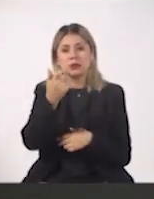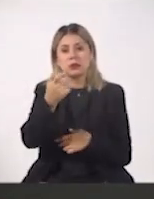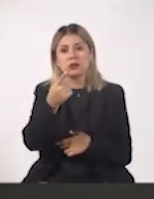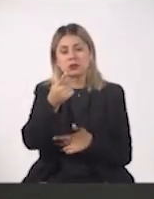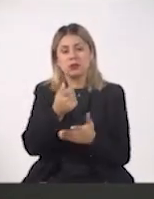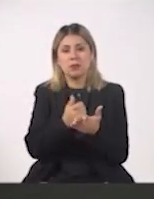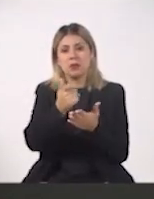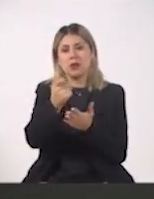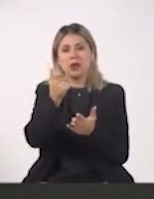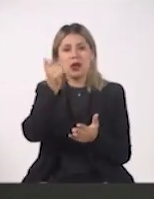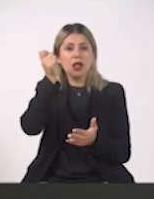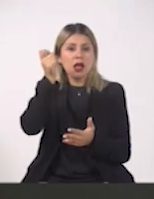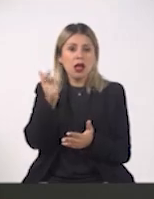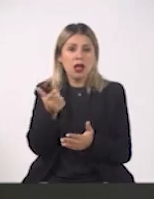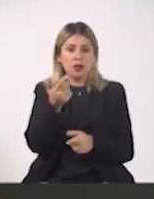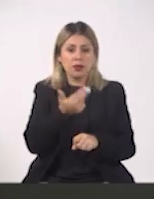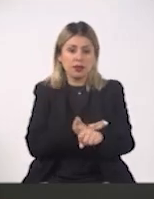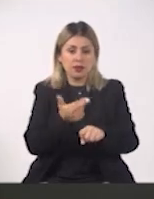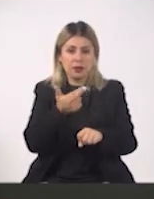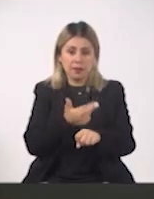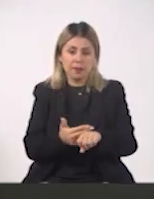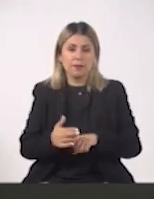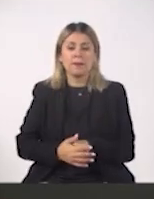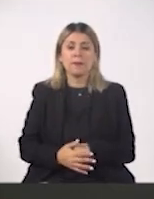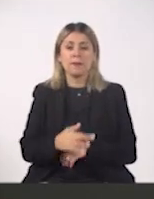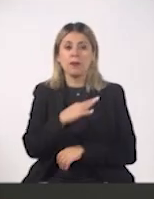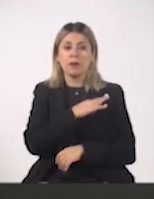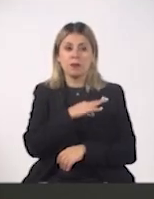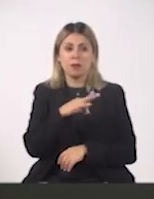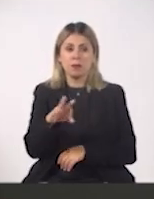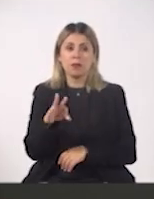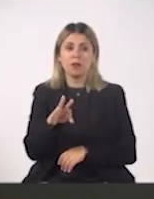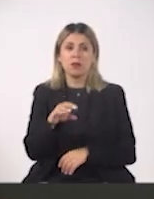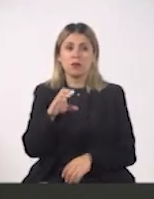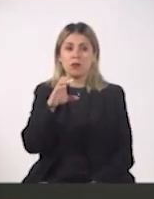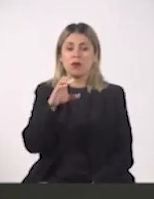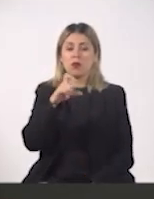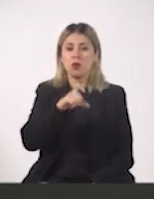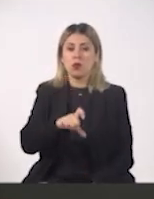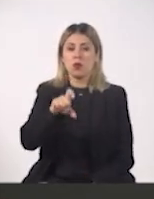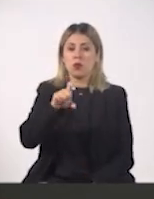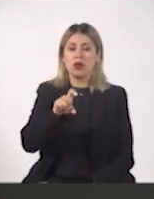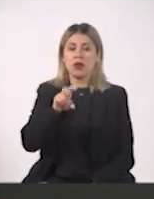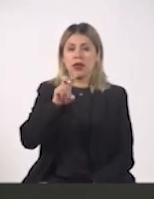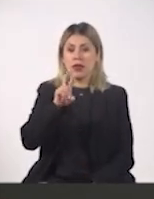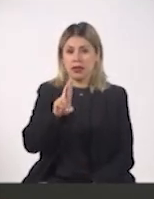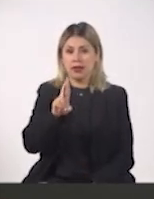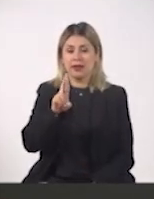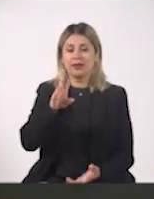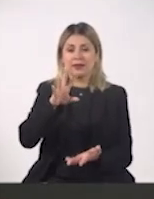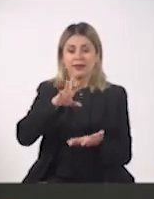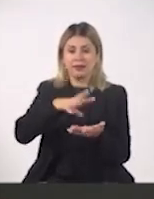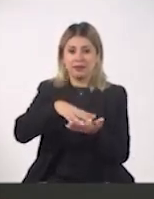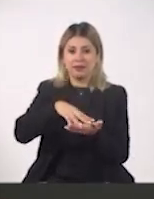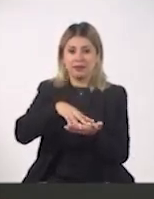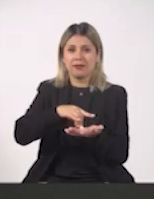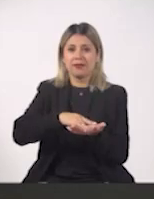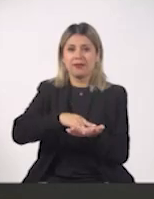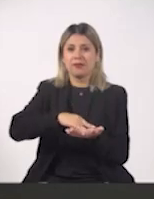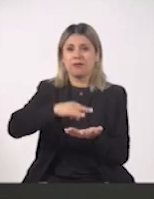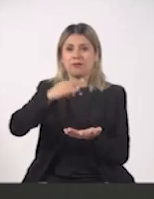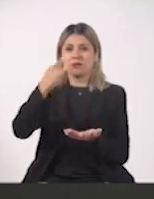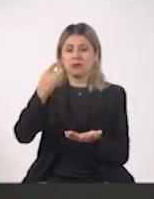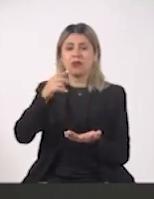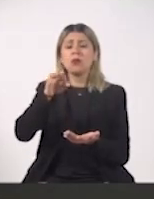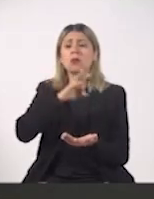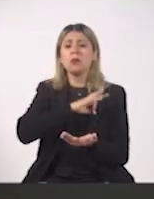que pagar algo porque te hizo algún trámite, puedes mandarle a través de un QR, ya el banco lo acepta en algunos casos, para que pueda